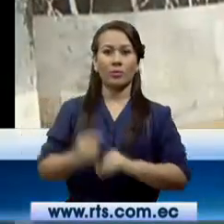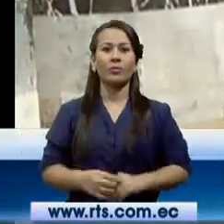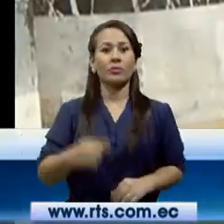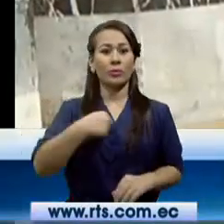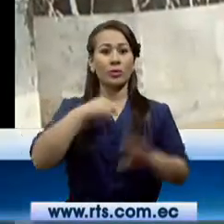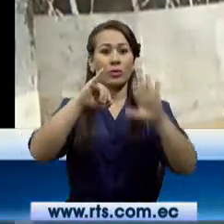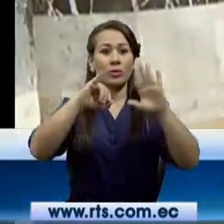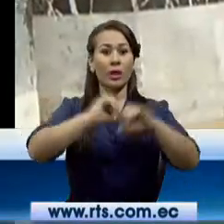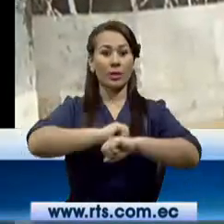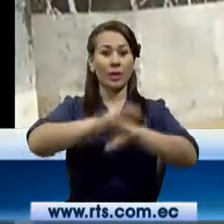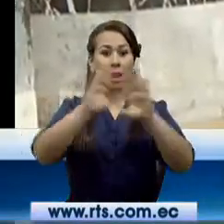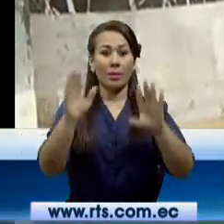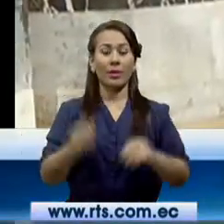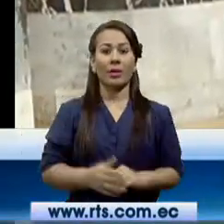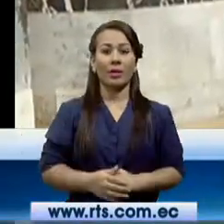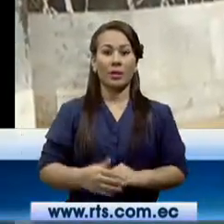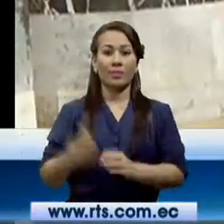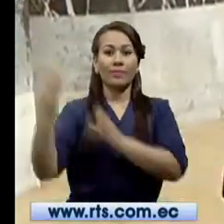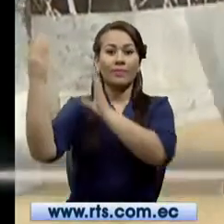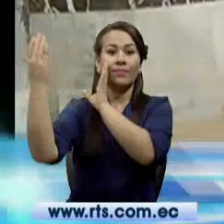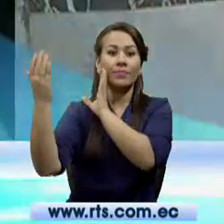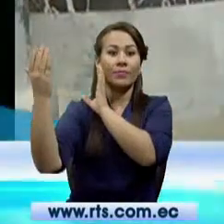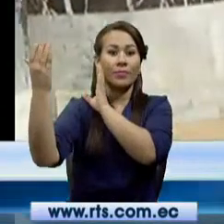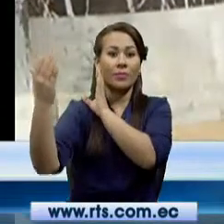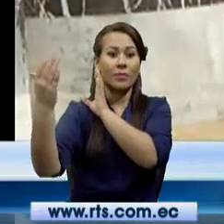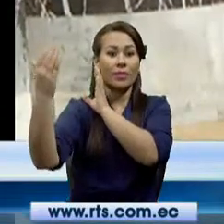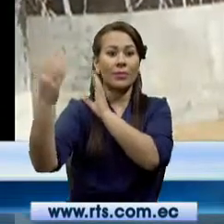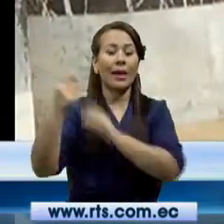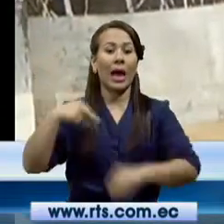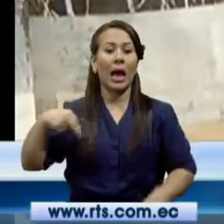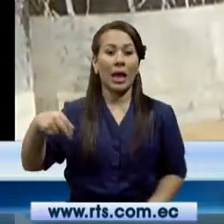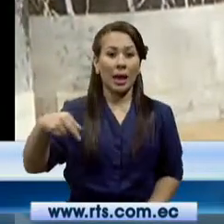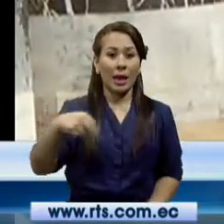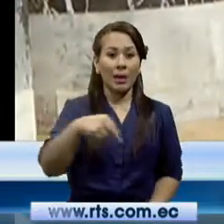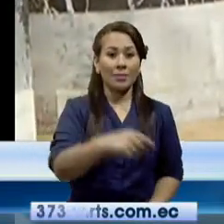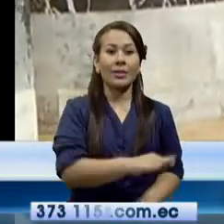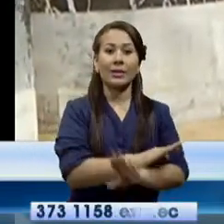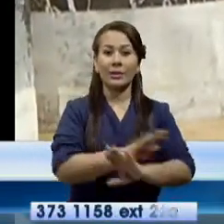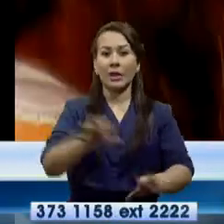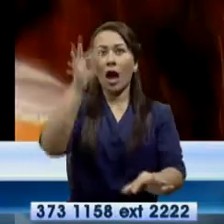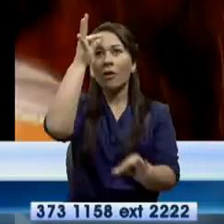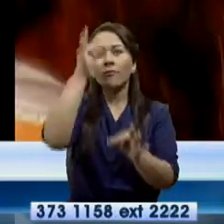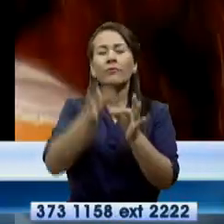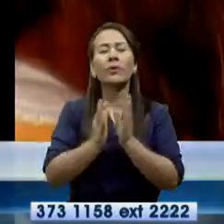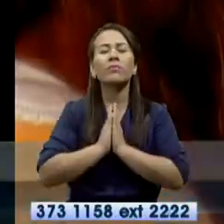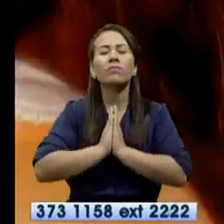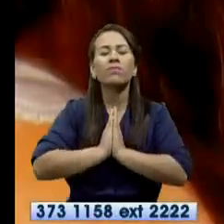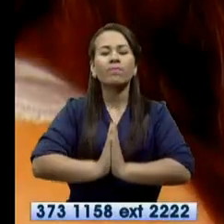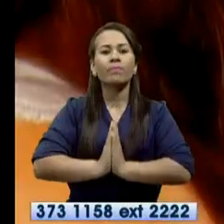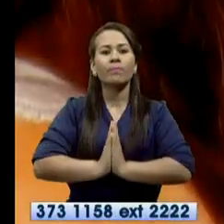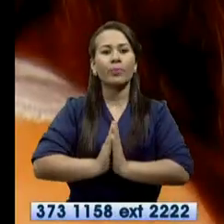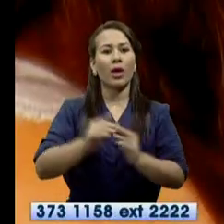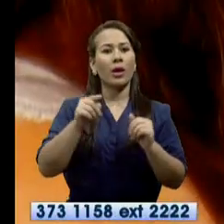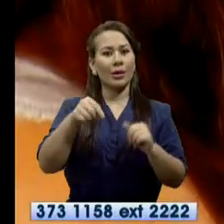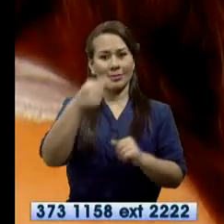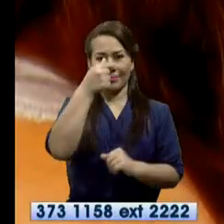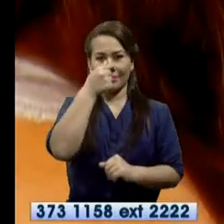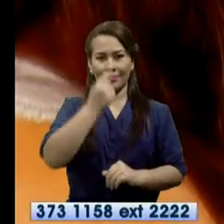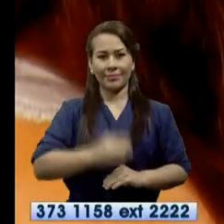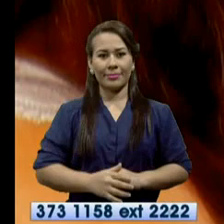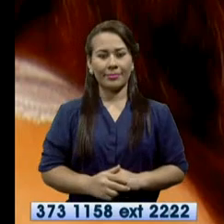mañana para llevarlo a la caminata, según ellos porque ya tenemos una fe en él, informó Jorge Escobar.